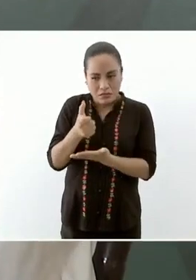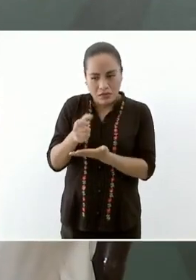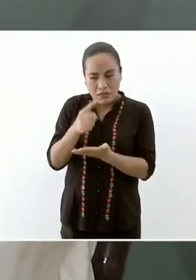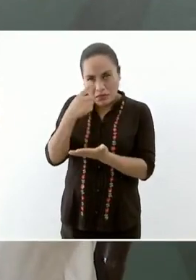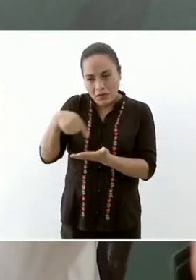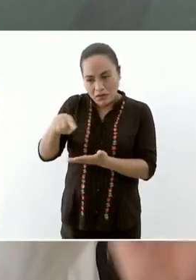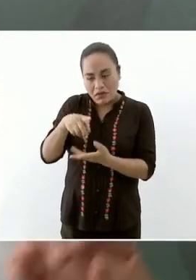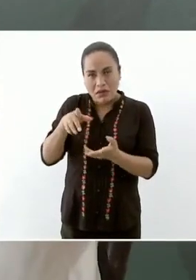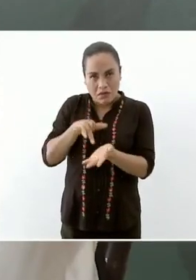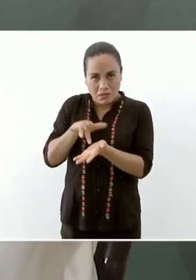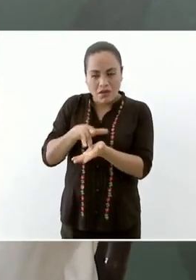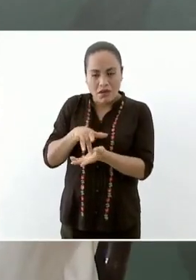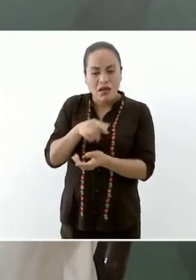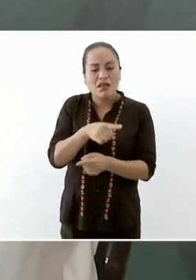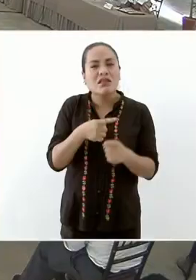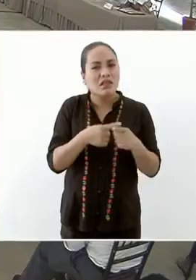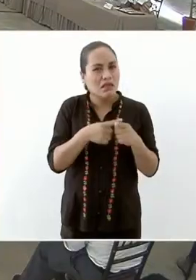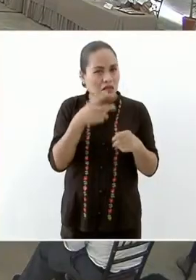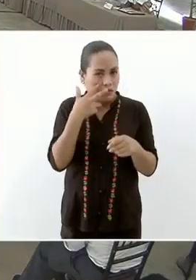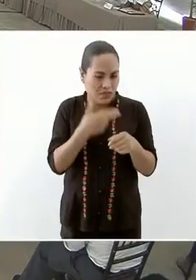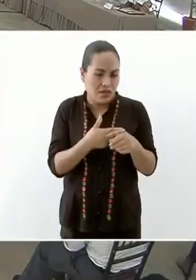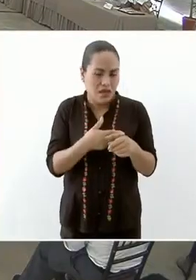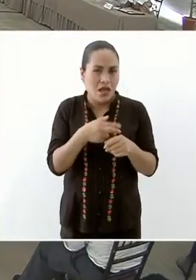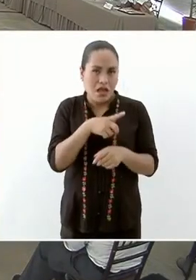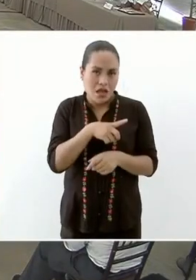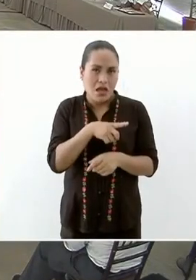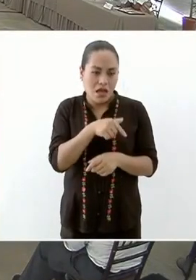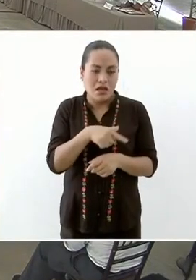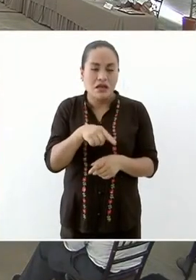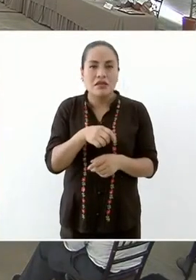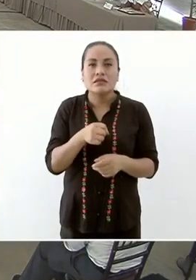la Secretaría de Bienestar de acuerdo al censo